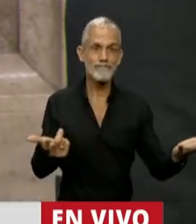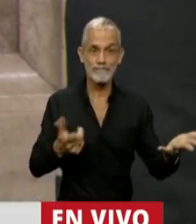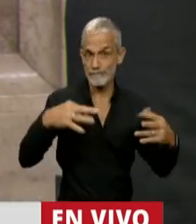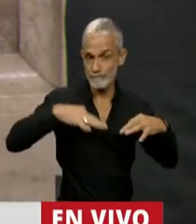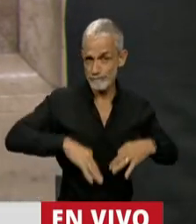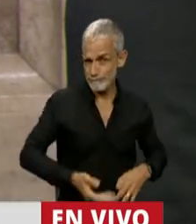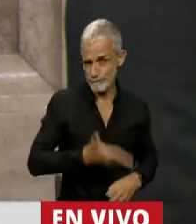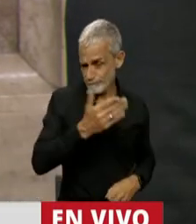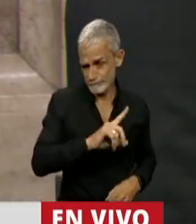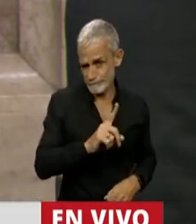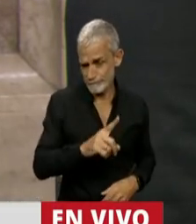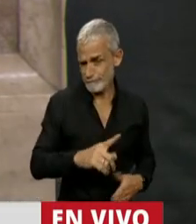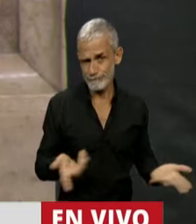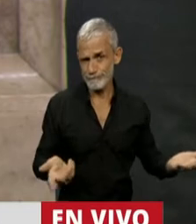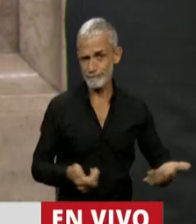paritarias.